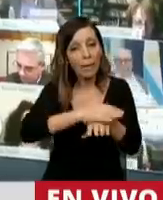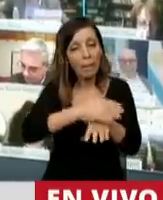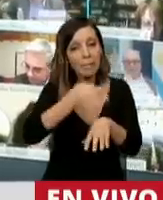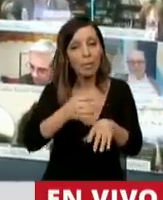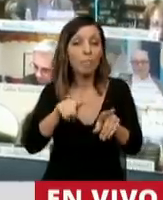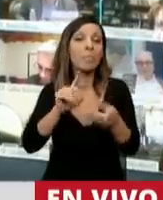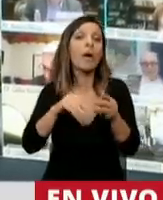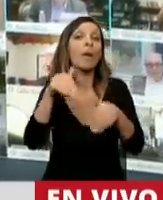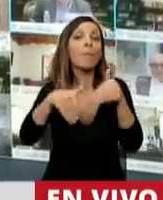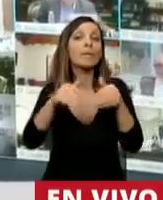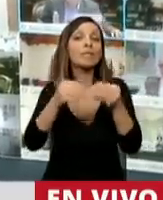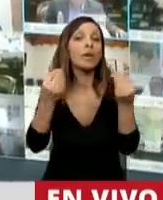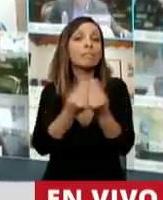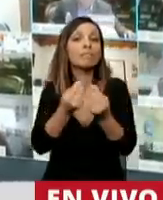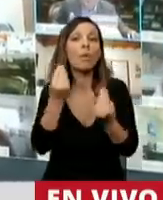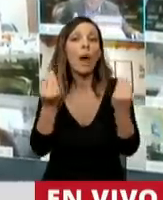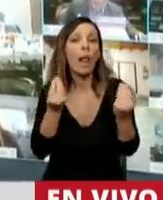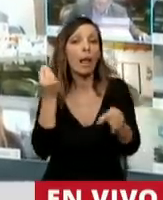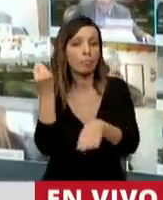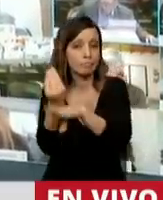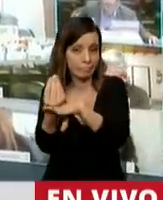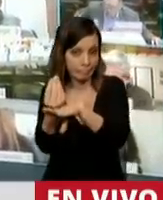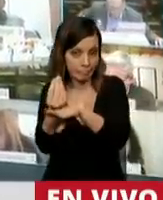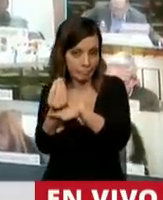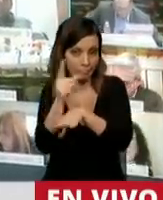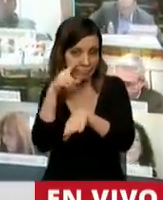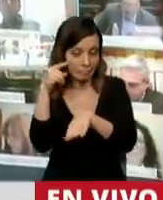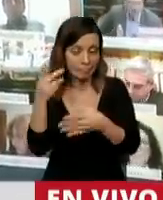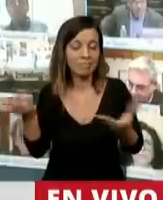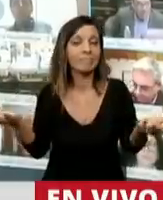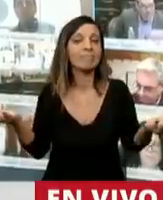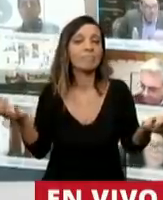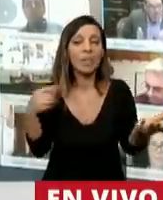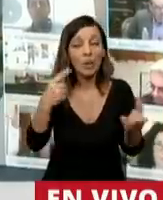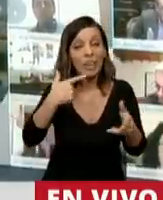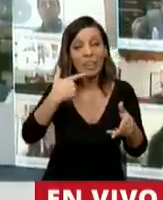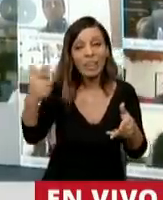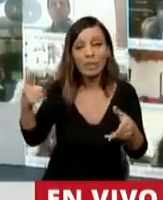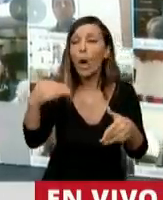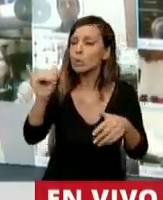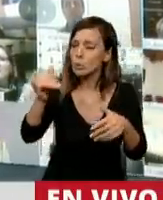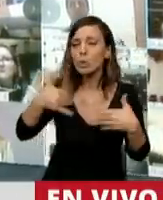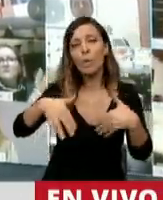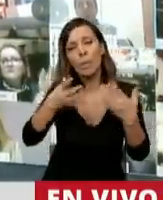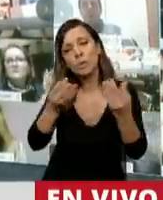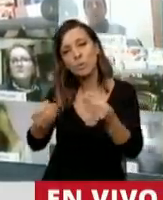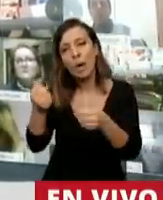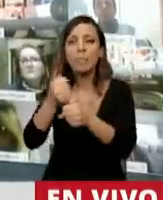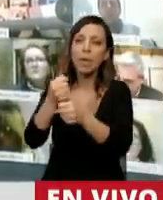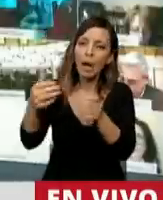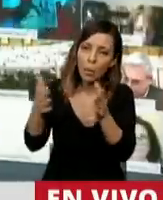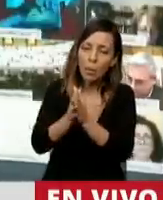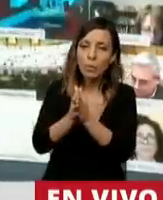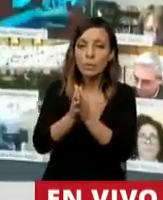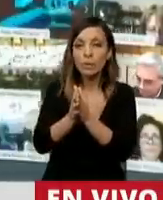del 27 de octubre del 2019. Y la verdad que decir por un lado que se va a ayudar, que se va a trabajar en conjunto, y